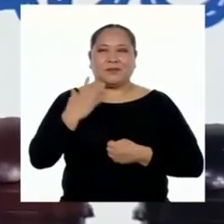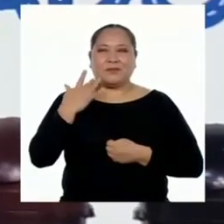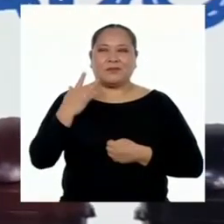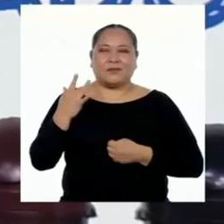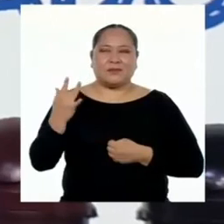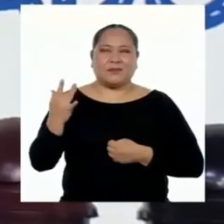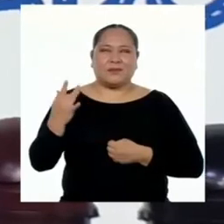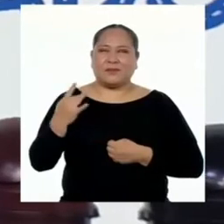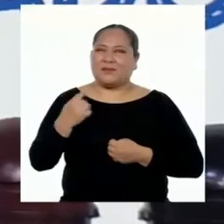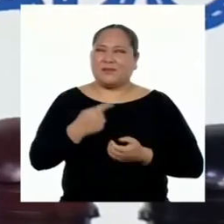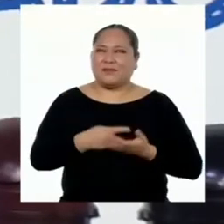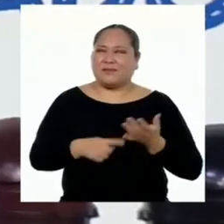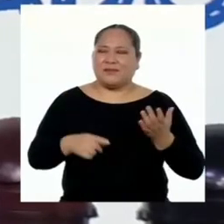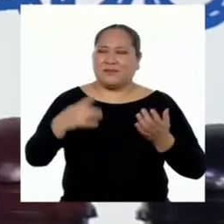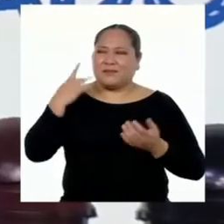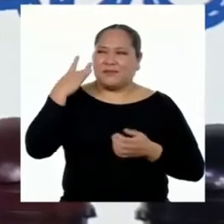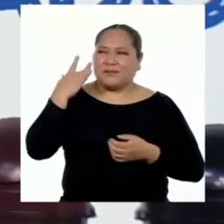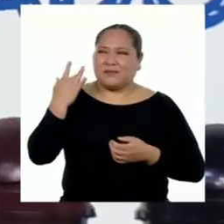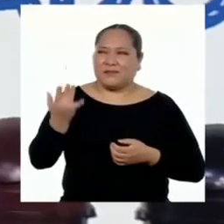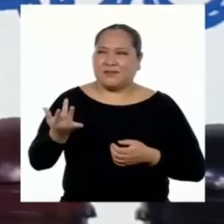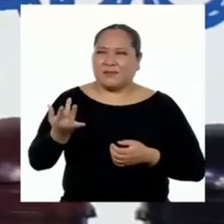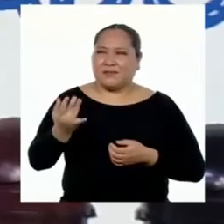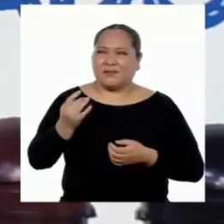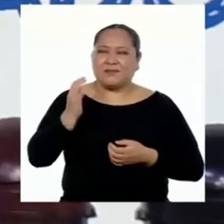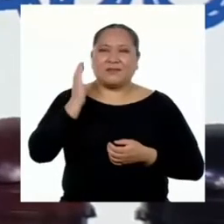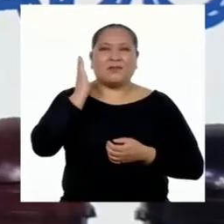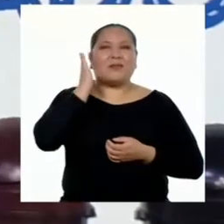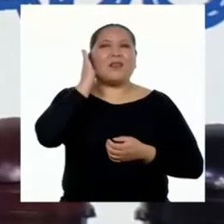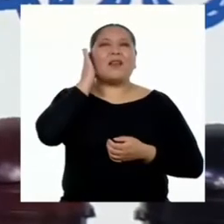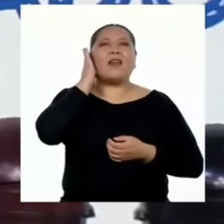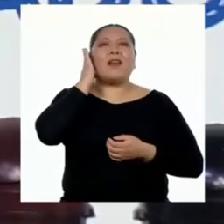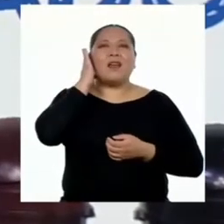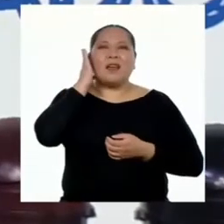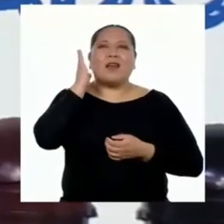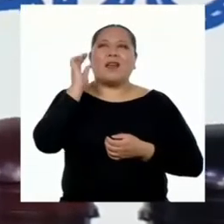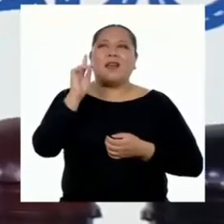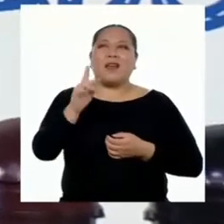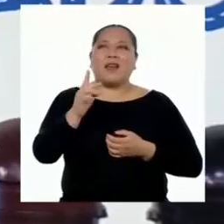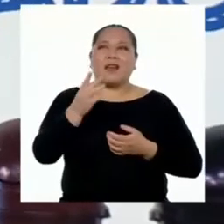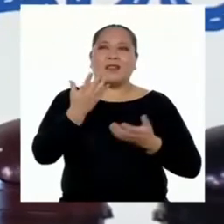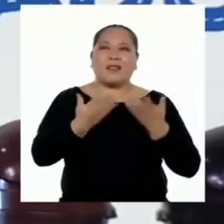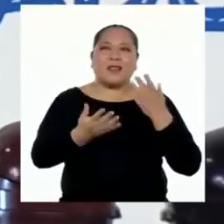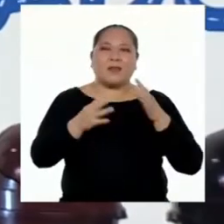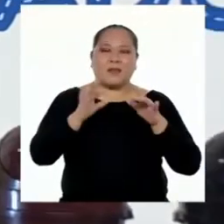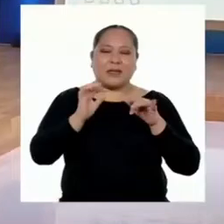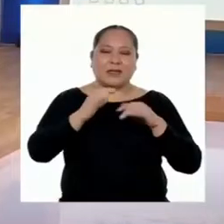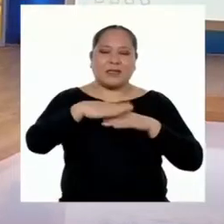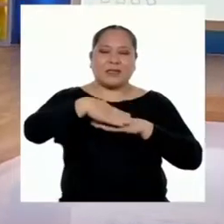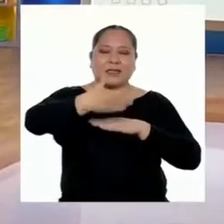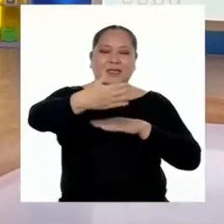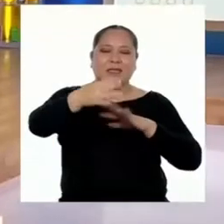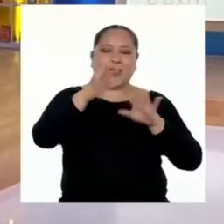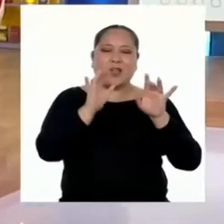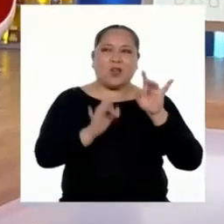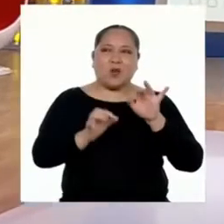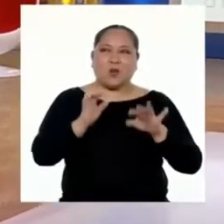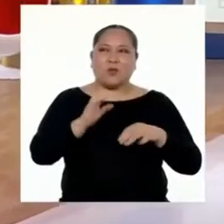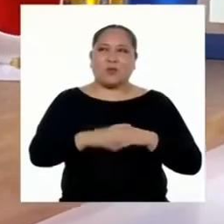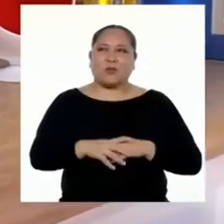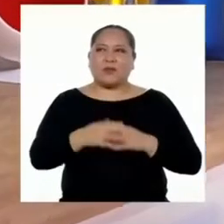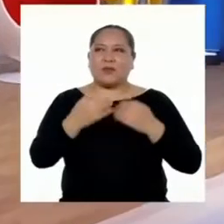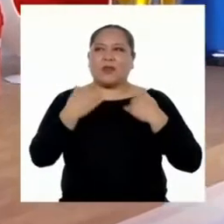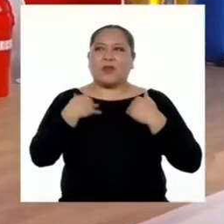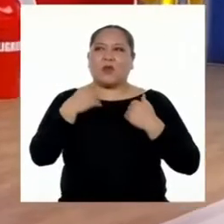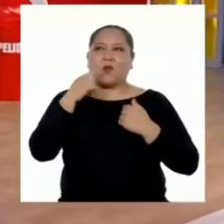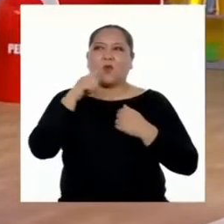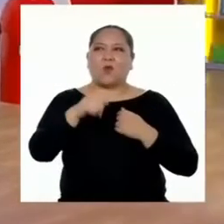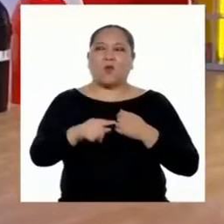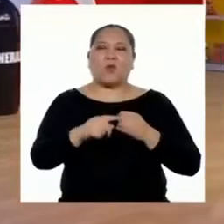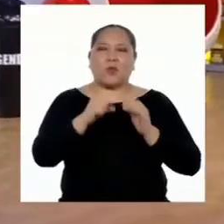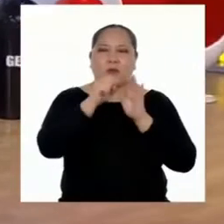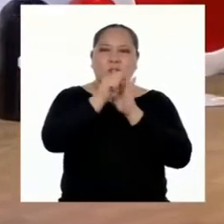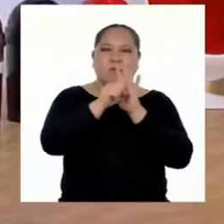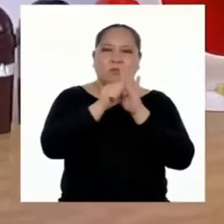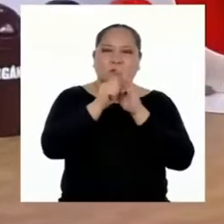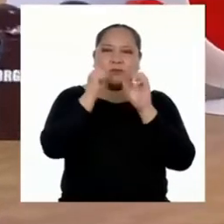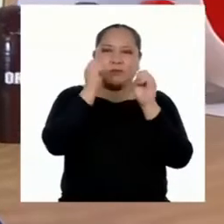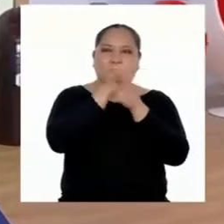¿Qué fue ese sonido? ¡Ah! Debe ser la computadora. Es que tengo una videollamada ahorita.